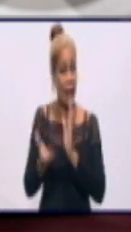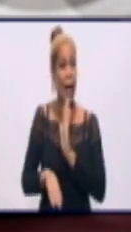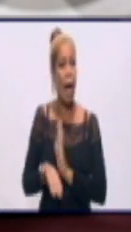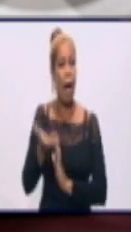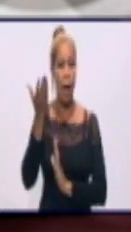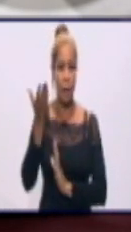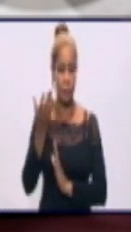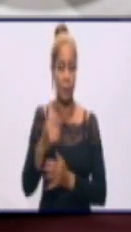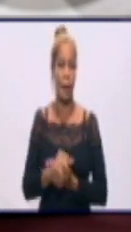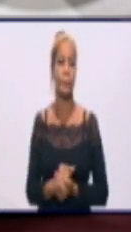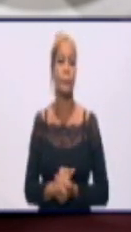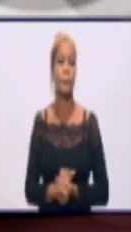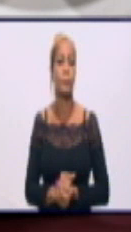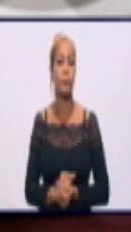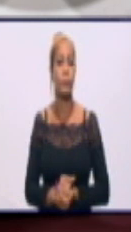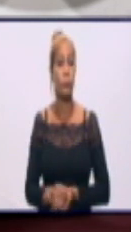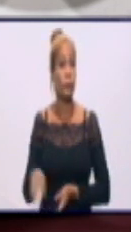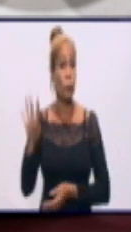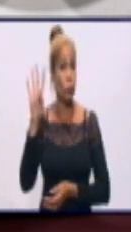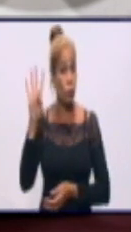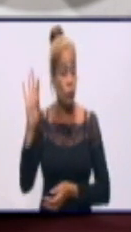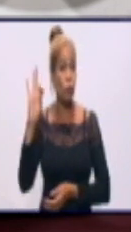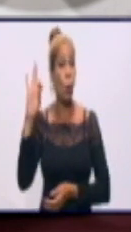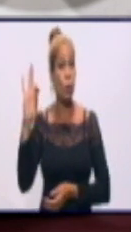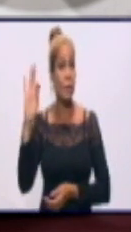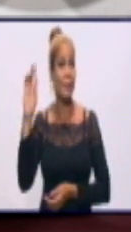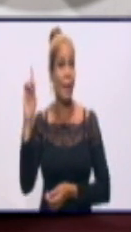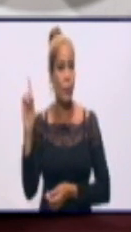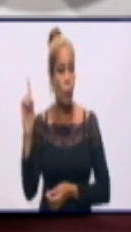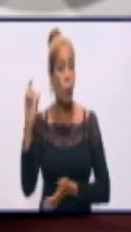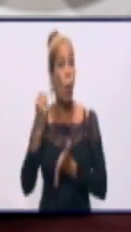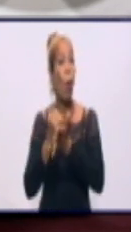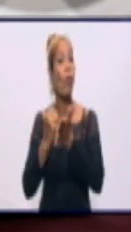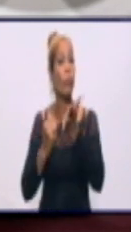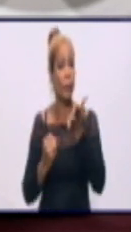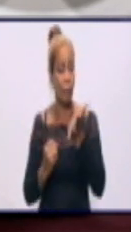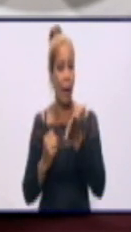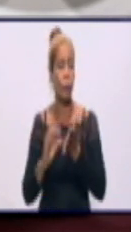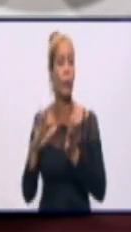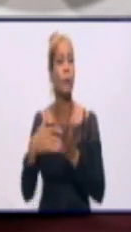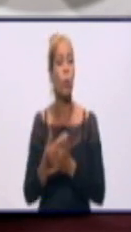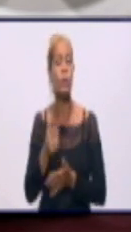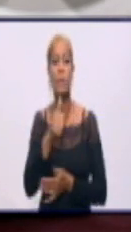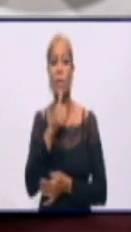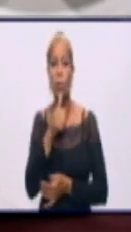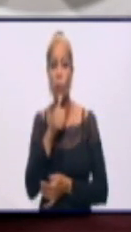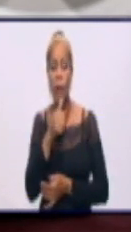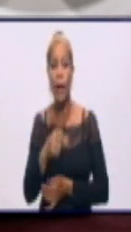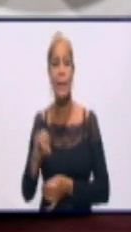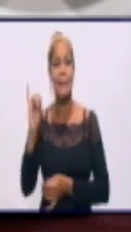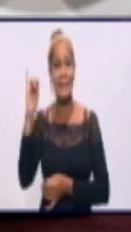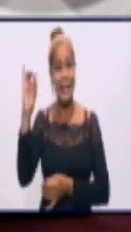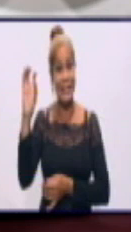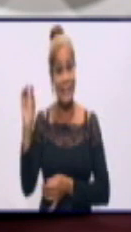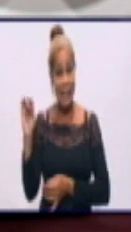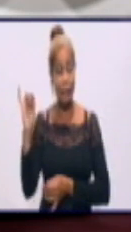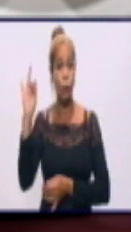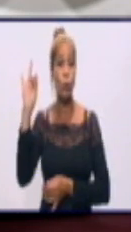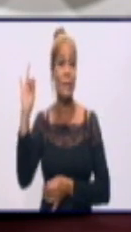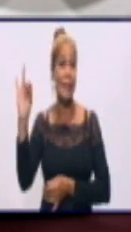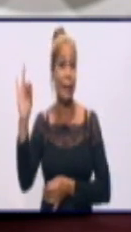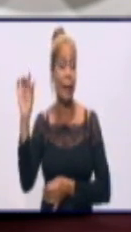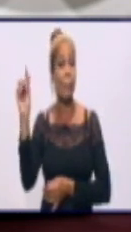461 confirmados en este momento de granma. En este momento de granma. Sospechoso, tenemos 607 pacientes hoy